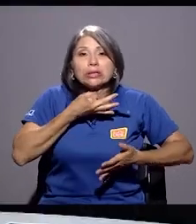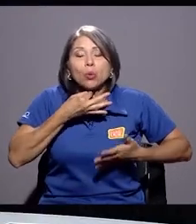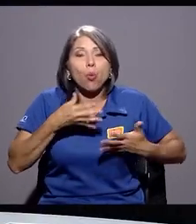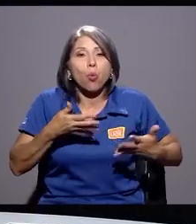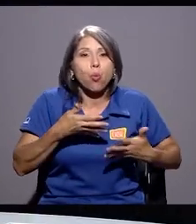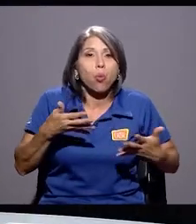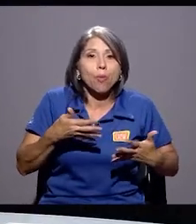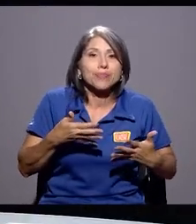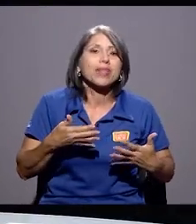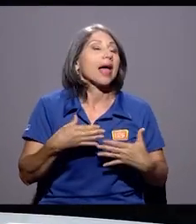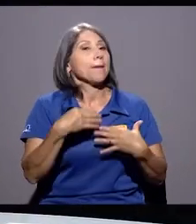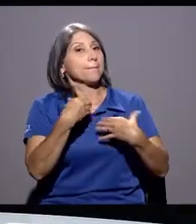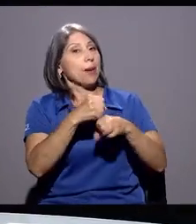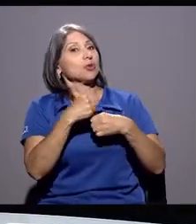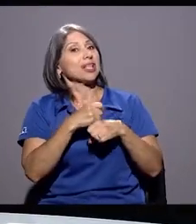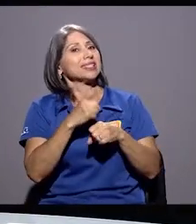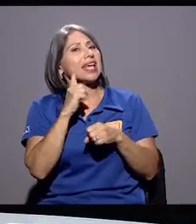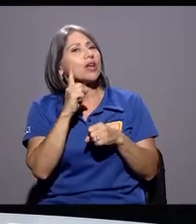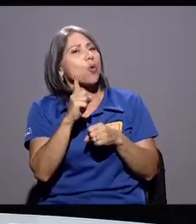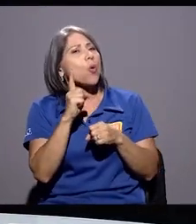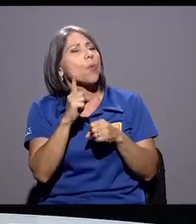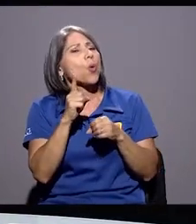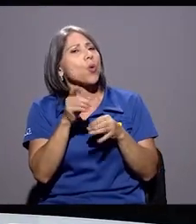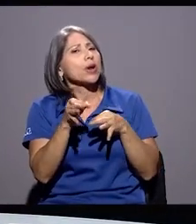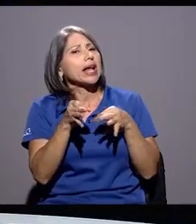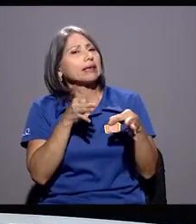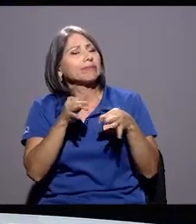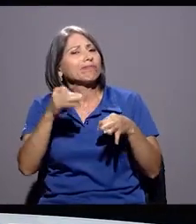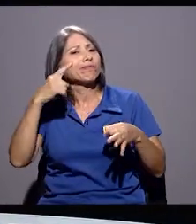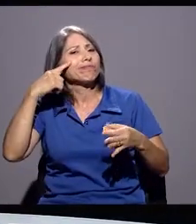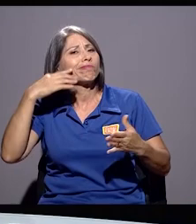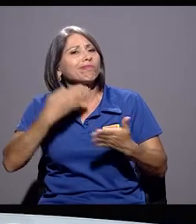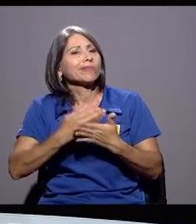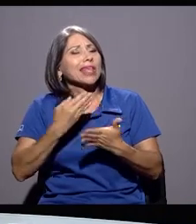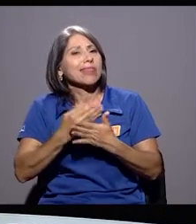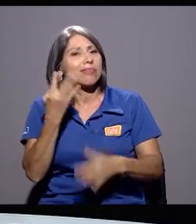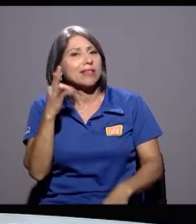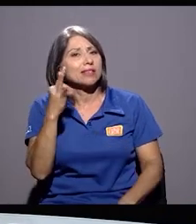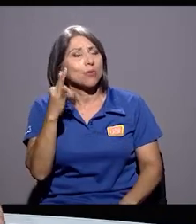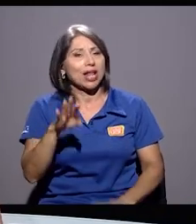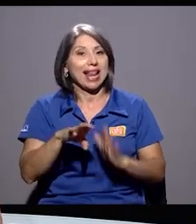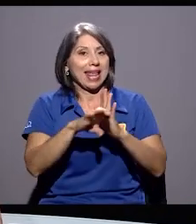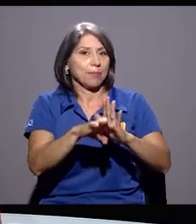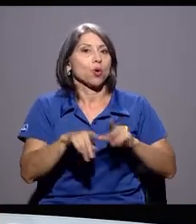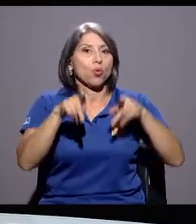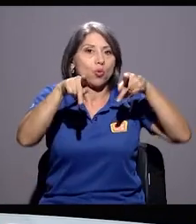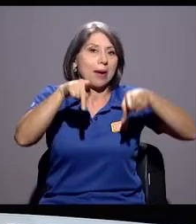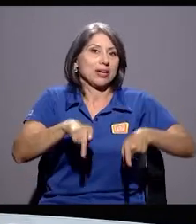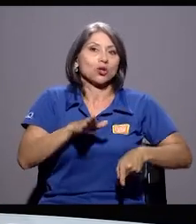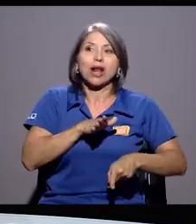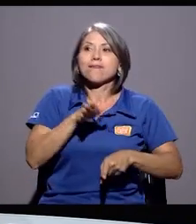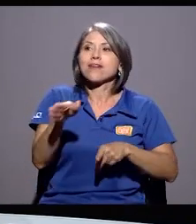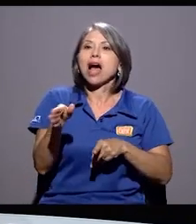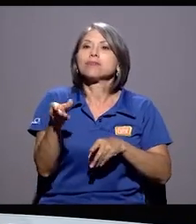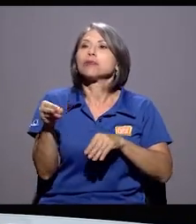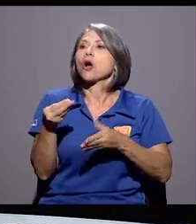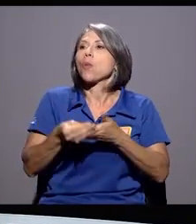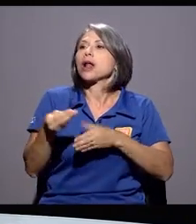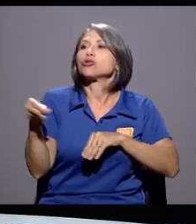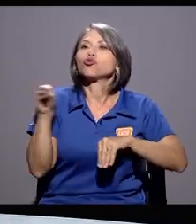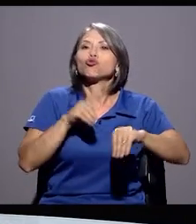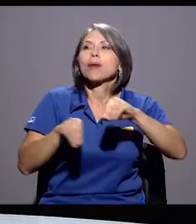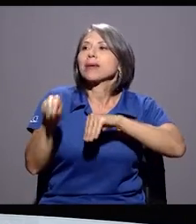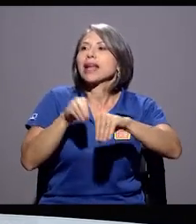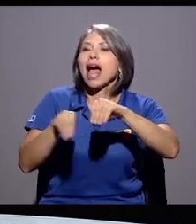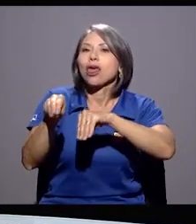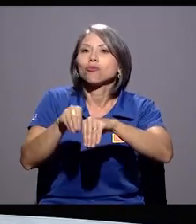Vamos a hacer un corto testimonial que puede ilustrar muy bien esa explicación que usted da. Una persona va a un supermercado, apenas entra al supermercado hay alguien que le